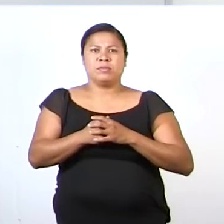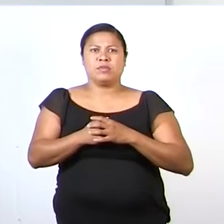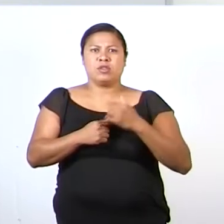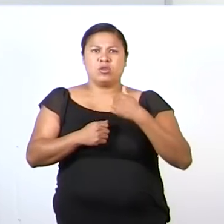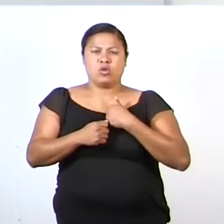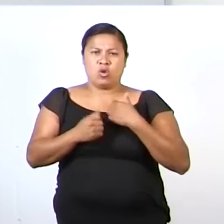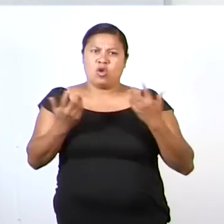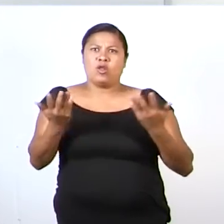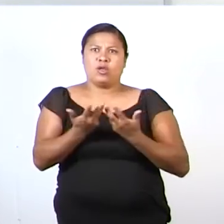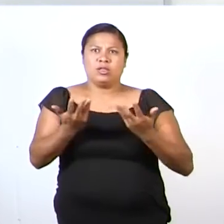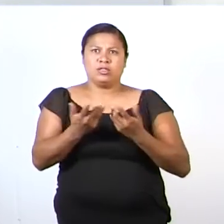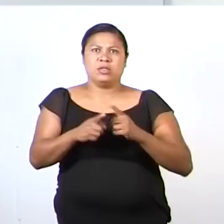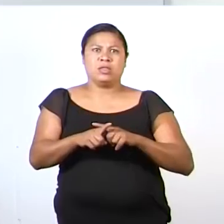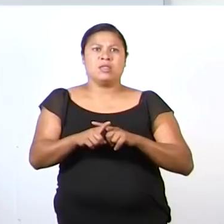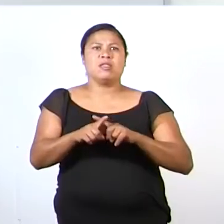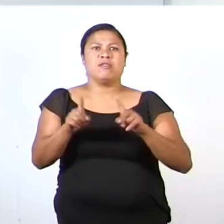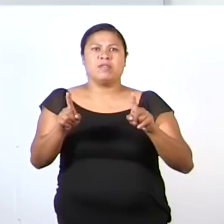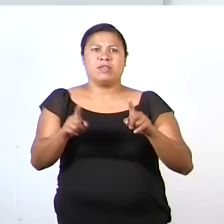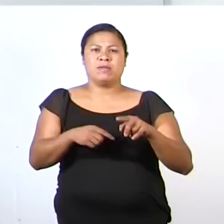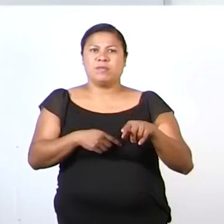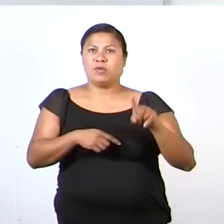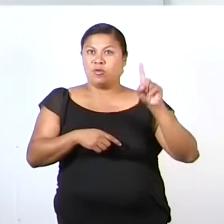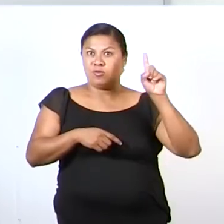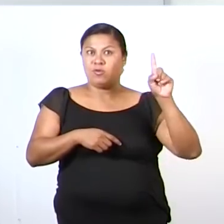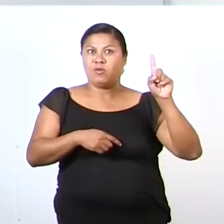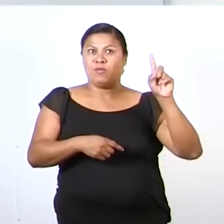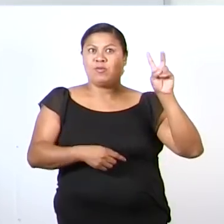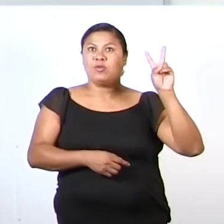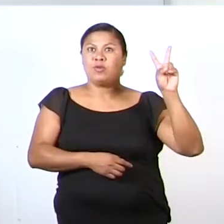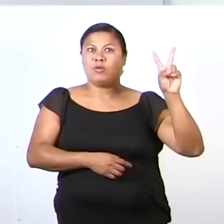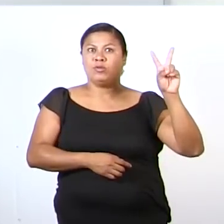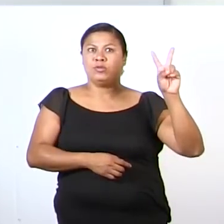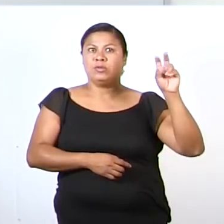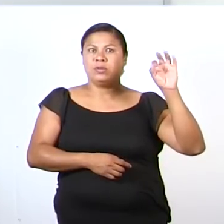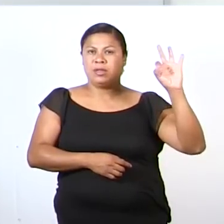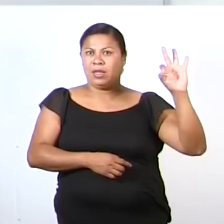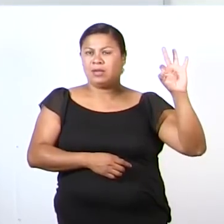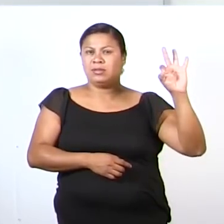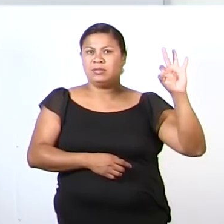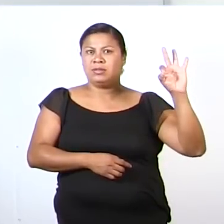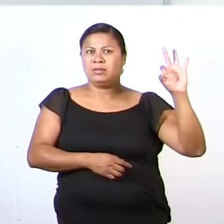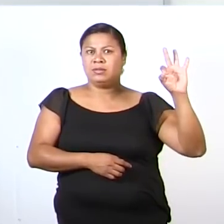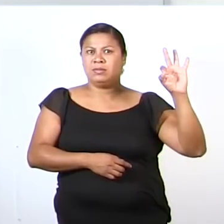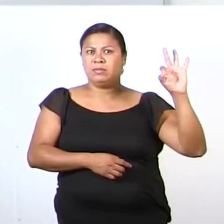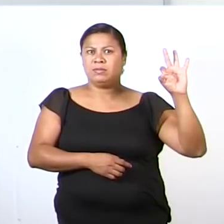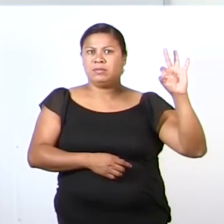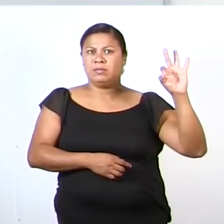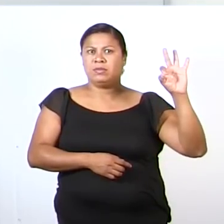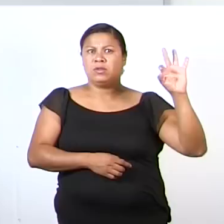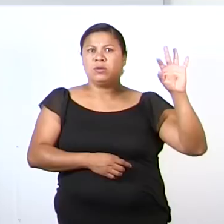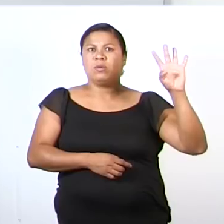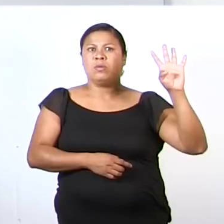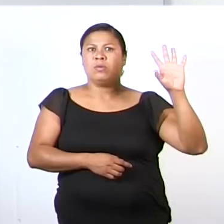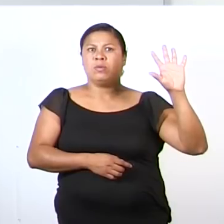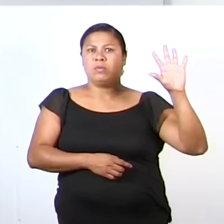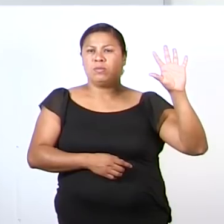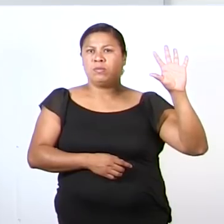realicé de la siguiente forma. Uno, dos, tres. Uno,